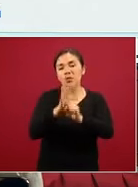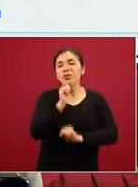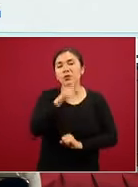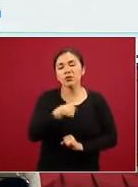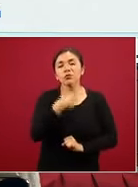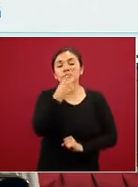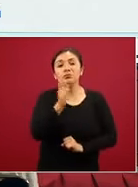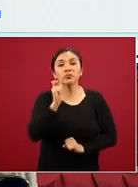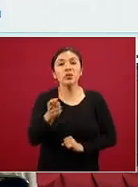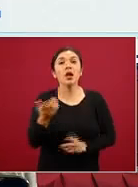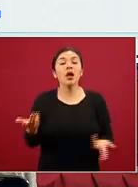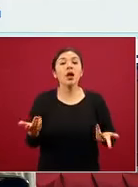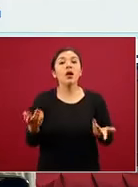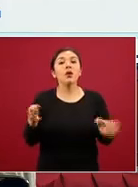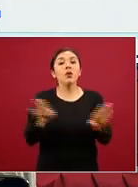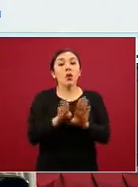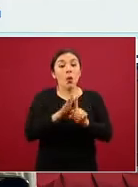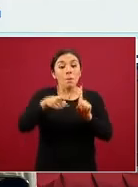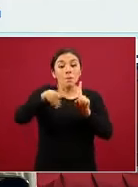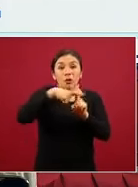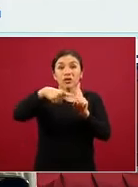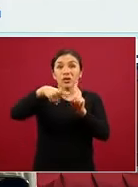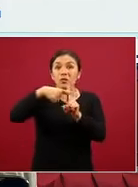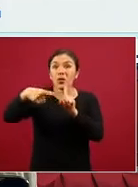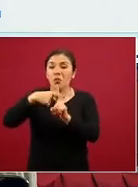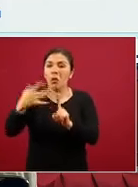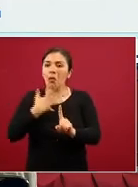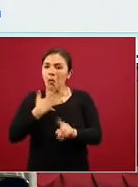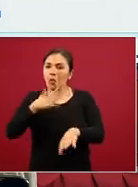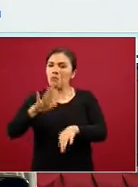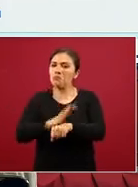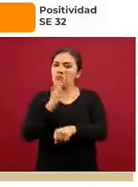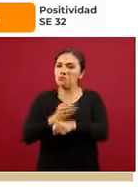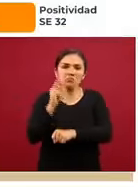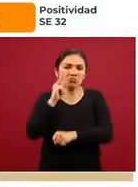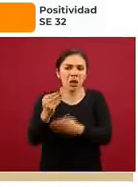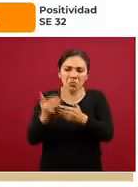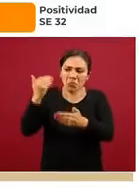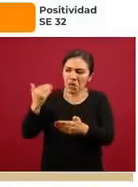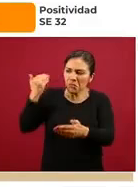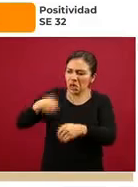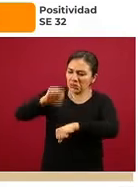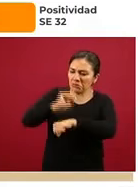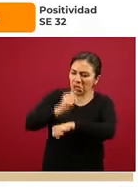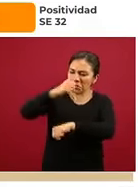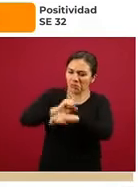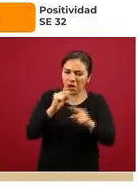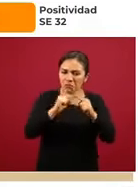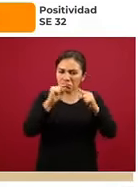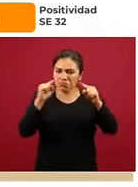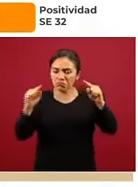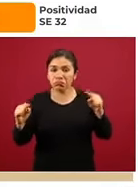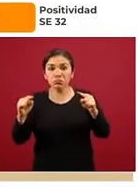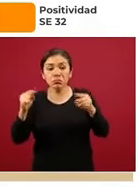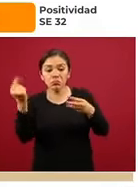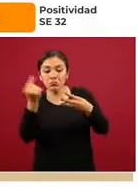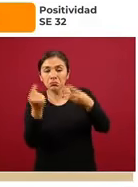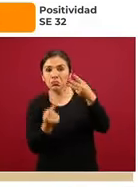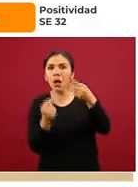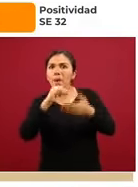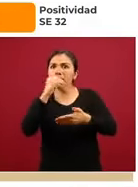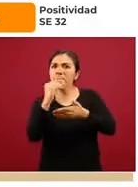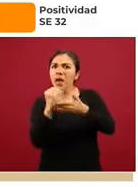que conforme la positividad ha estado o estamos observando en las últimas semanas, estos tres parámetros han